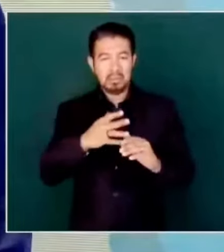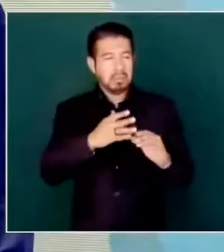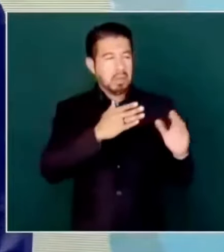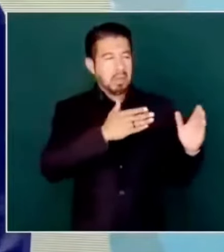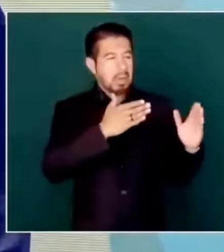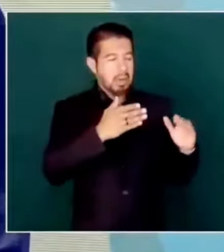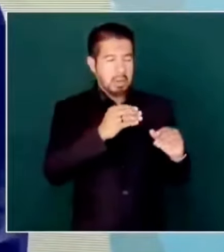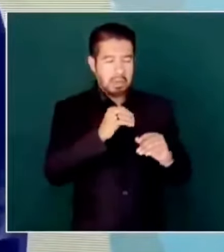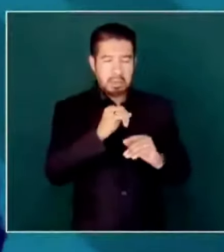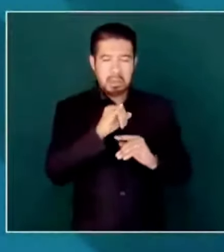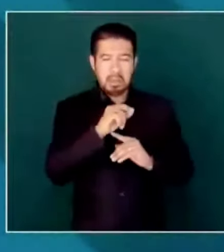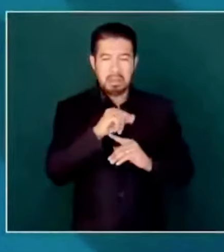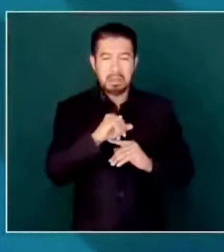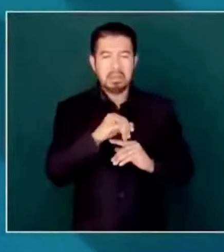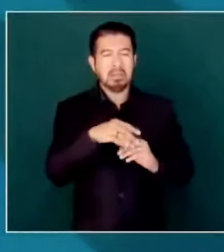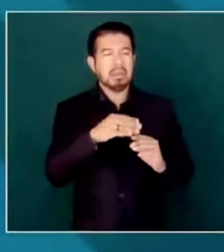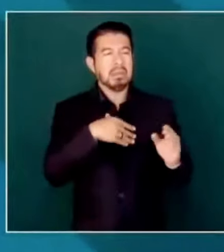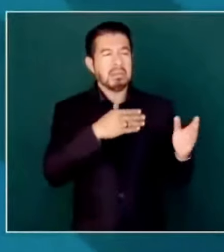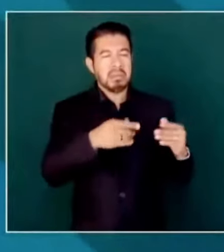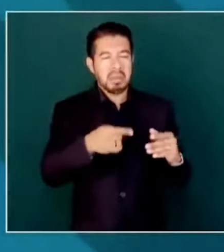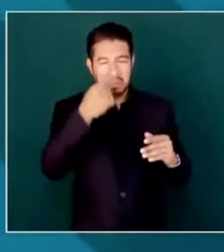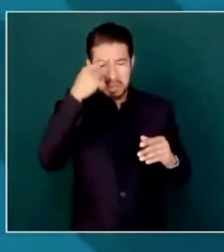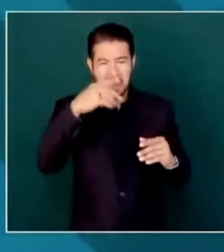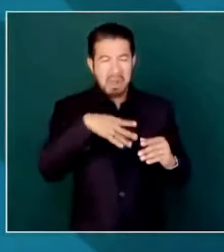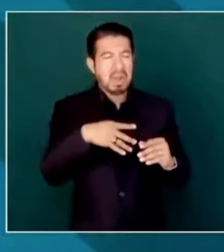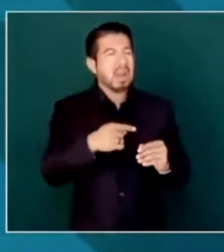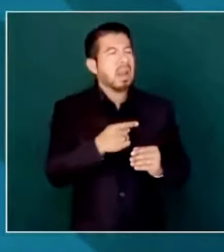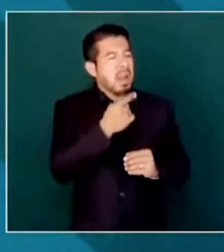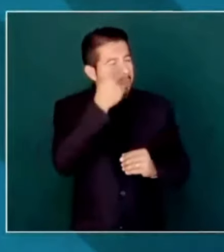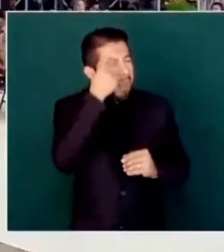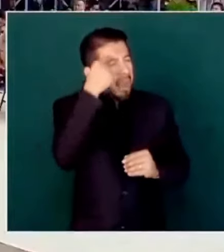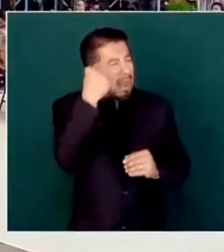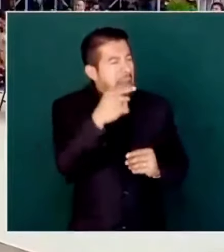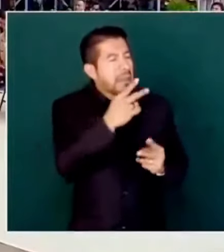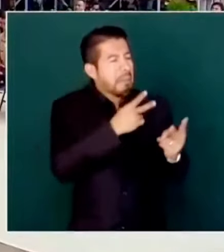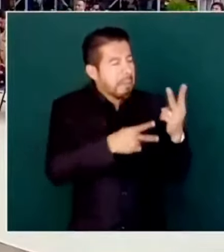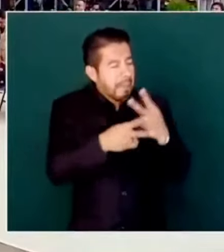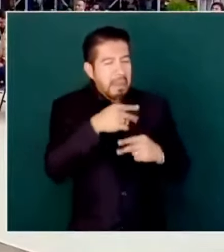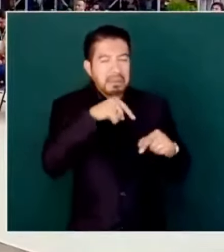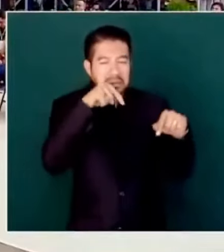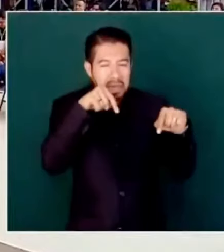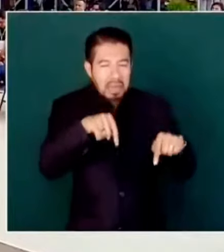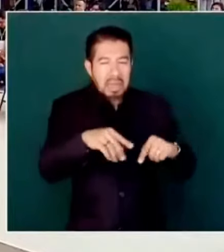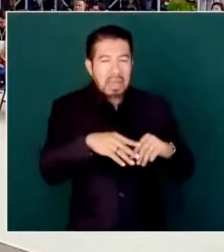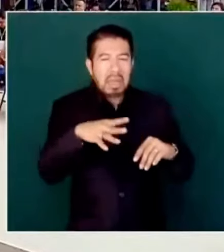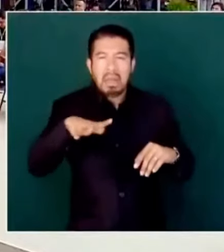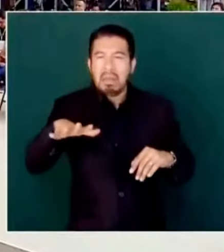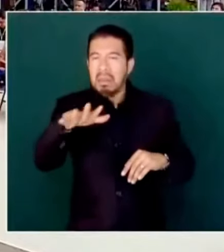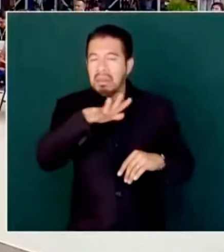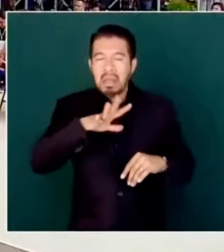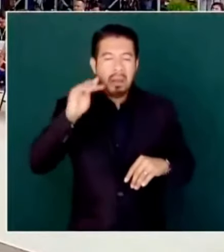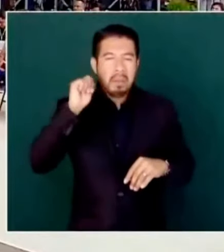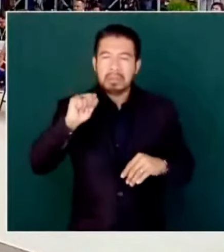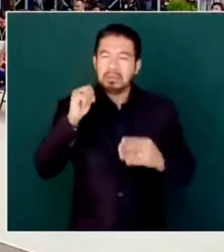un centro coordinador indigenista en Tabasco si aquí no hay indios?